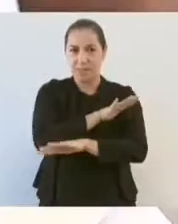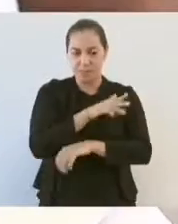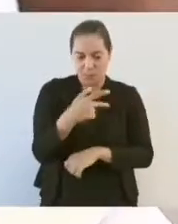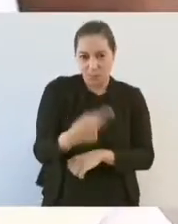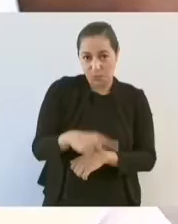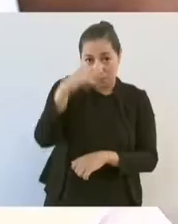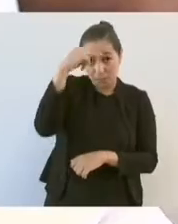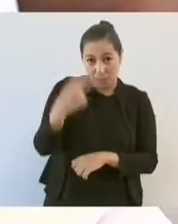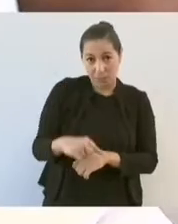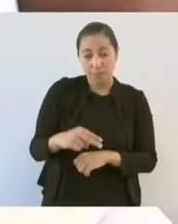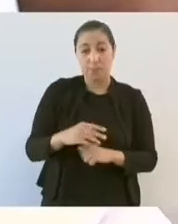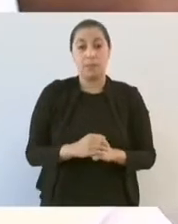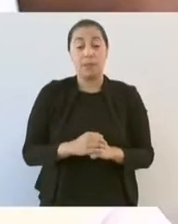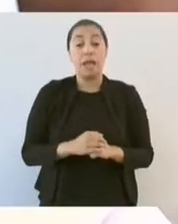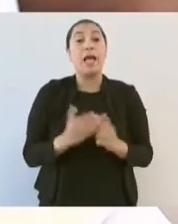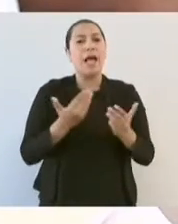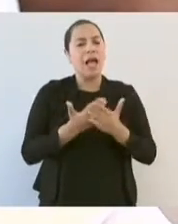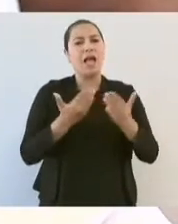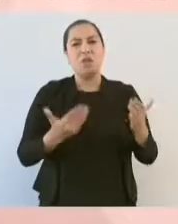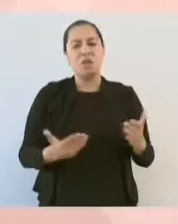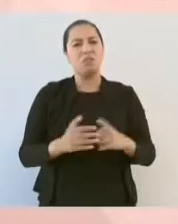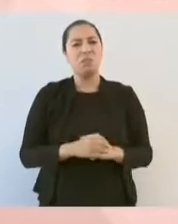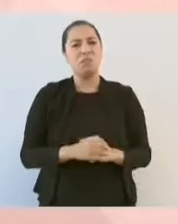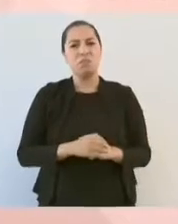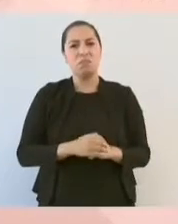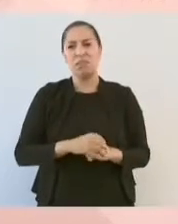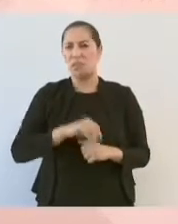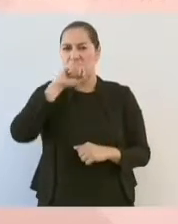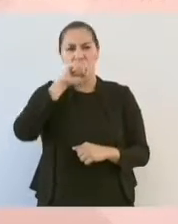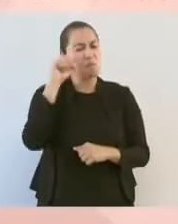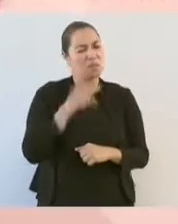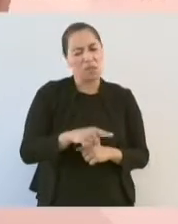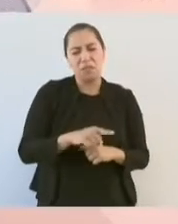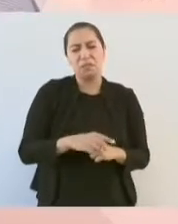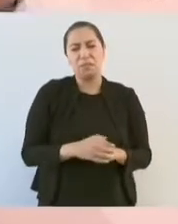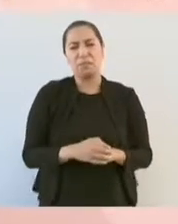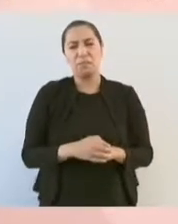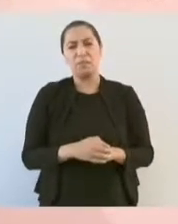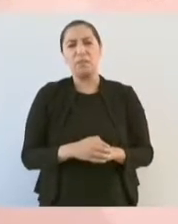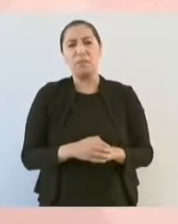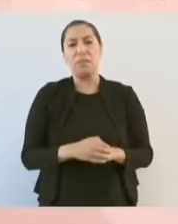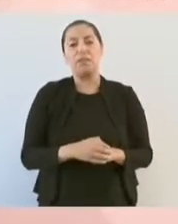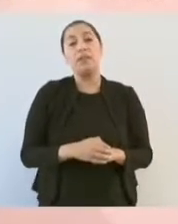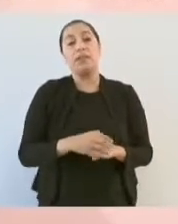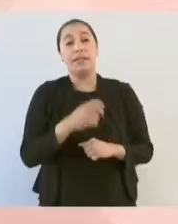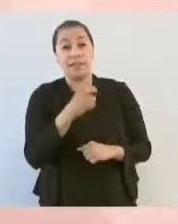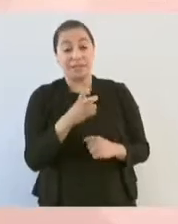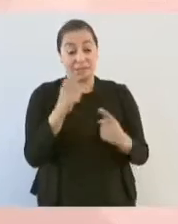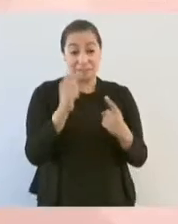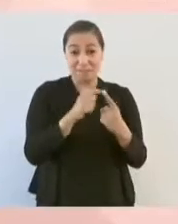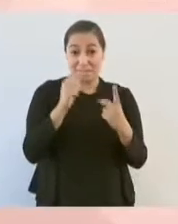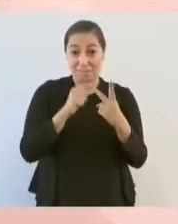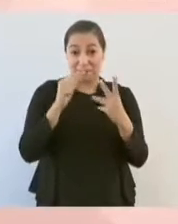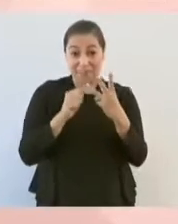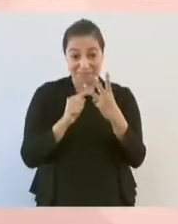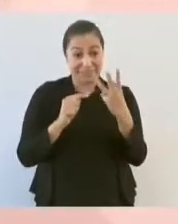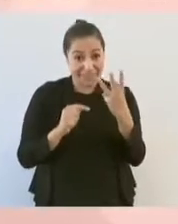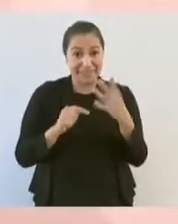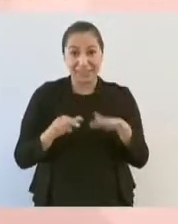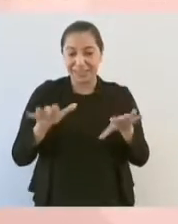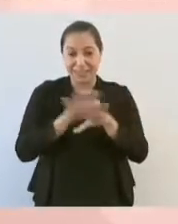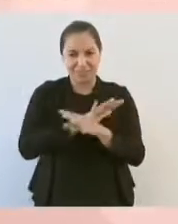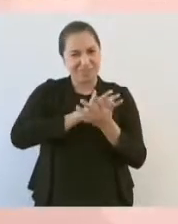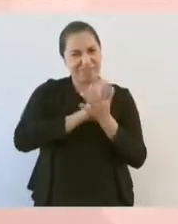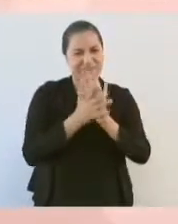Y ahora también, igual que en esas tres transformaciones, la independencia, la